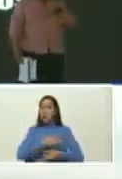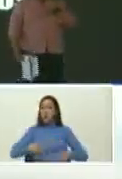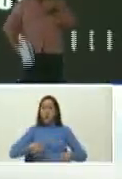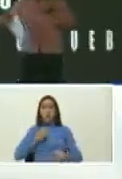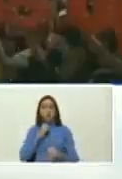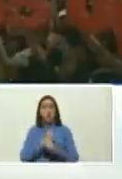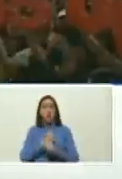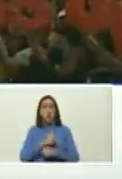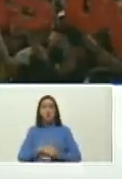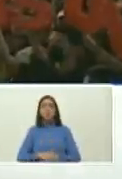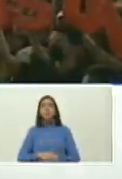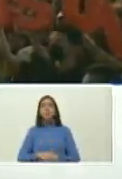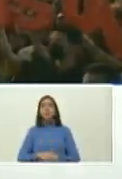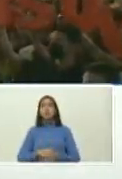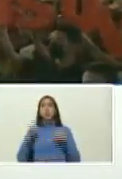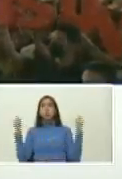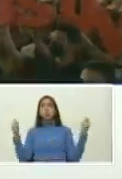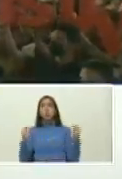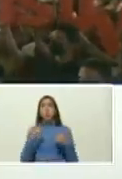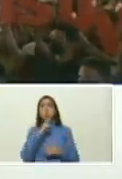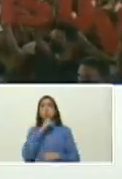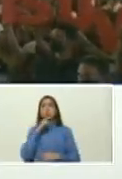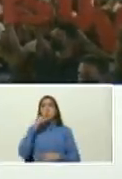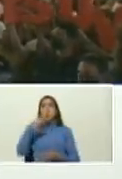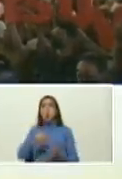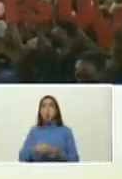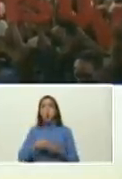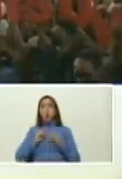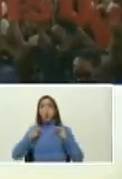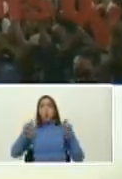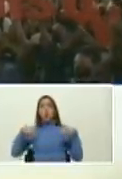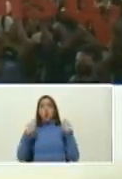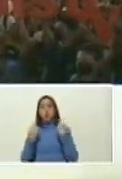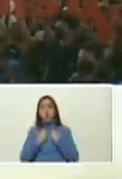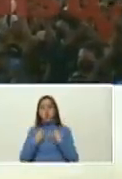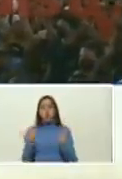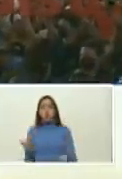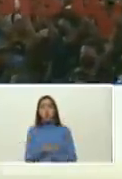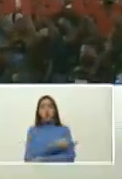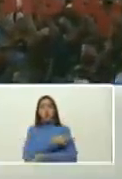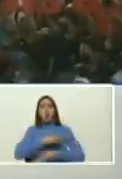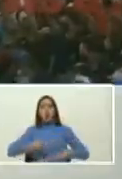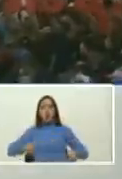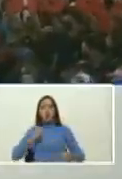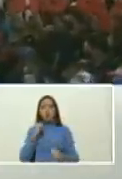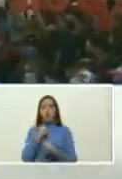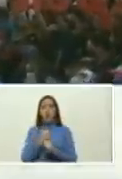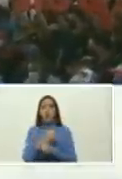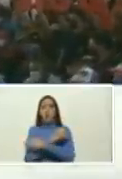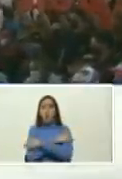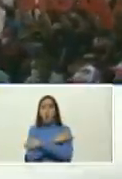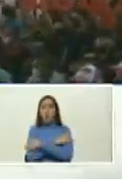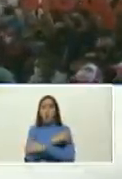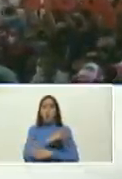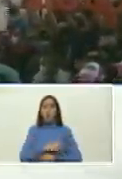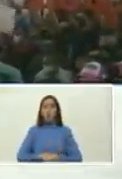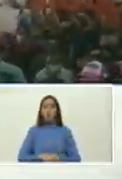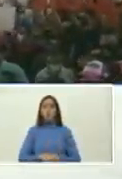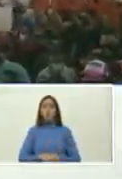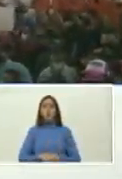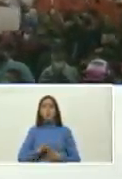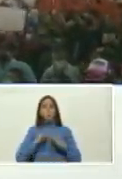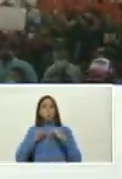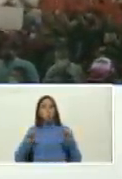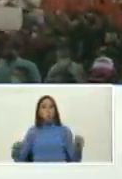comando de campaña Aristóbulo Isturi excelente así como felicito al uno felicito al